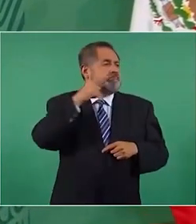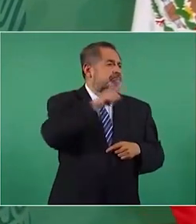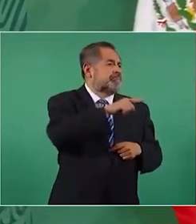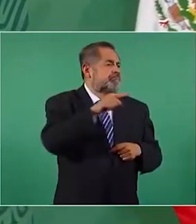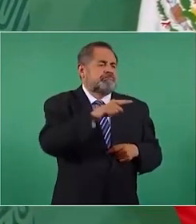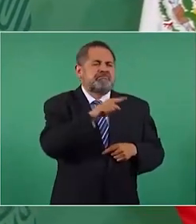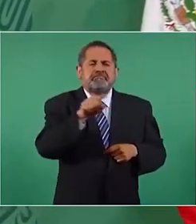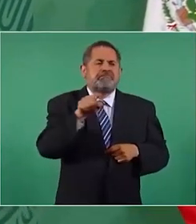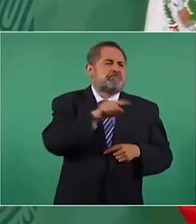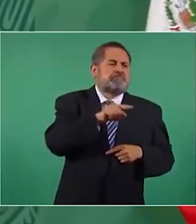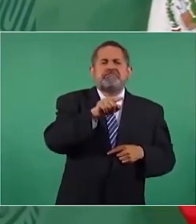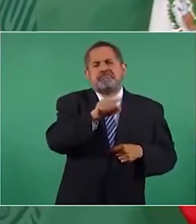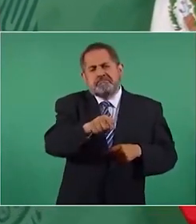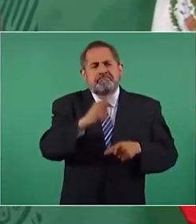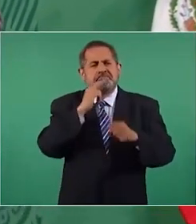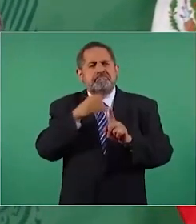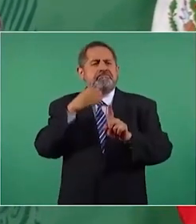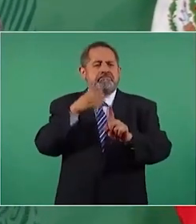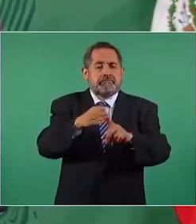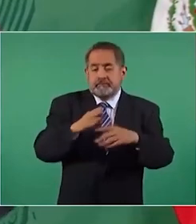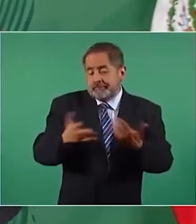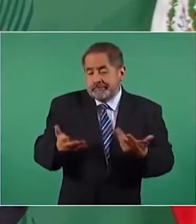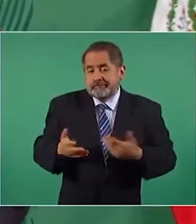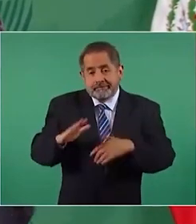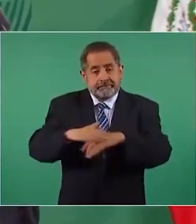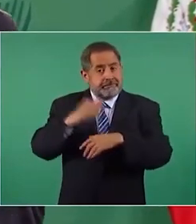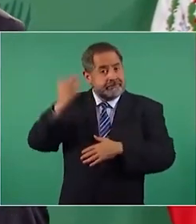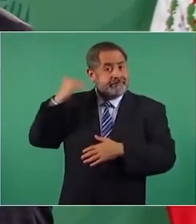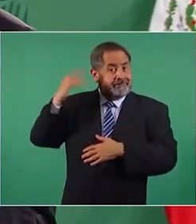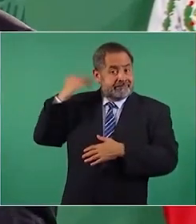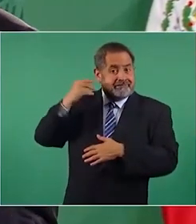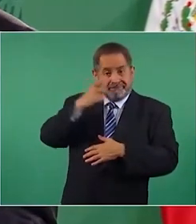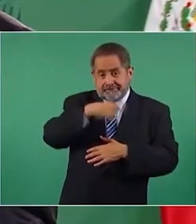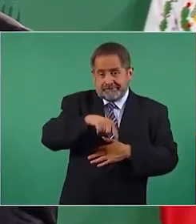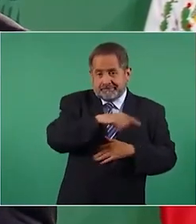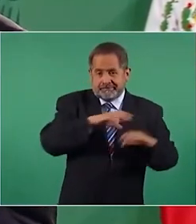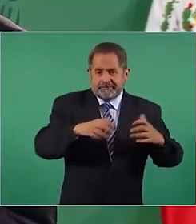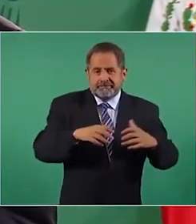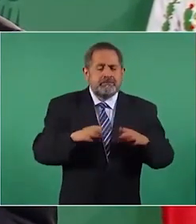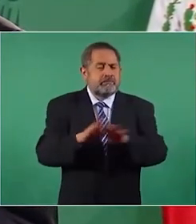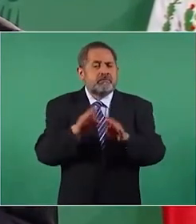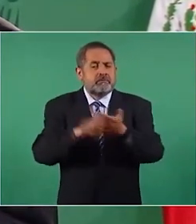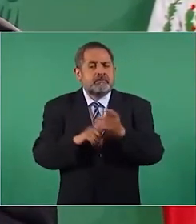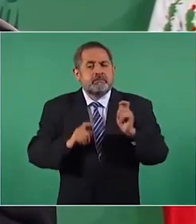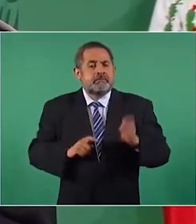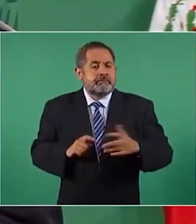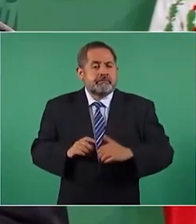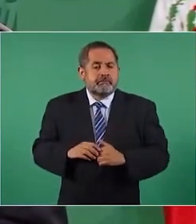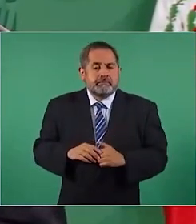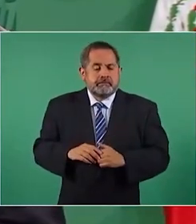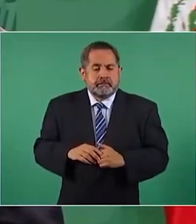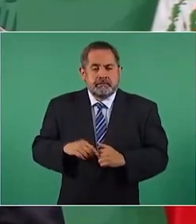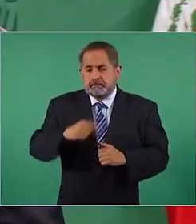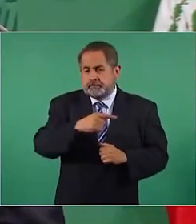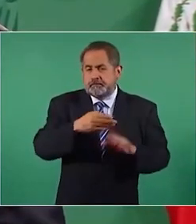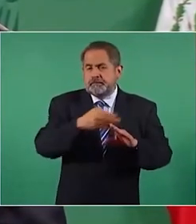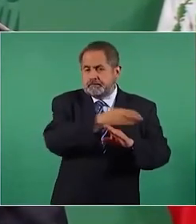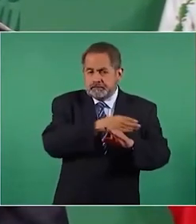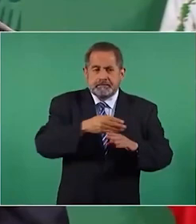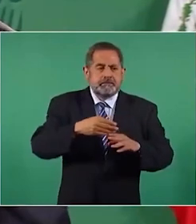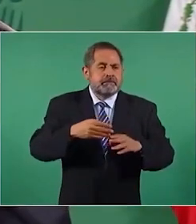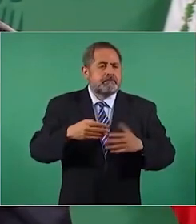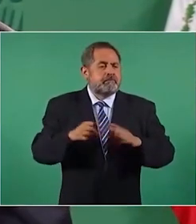Porque todo esto se fue produciendo, se fue generando